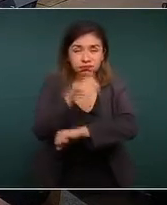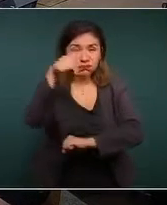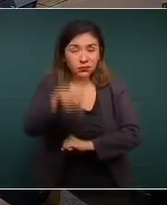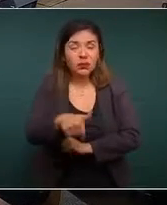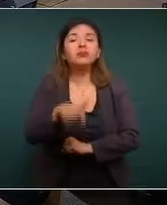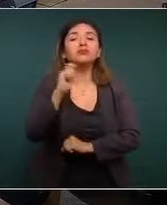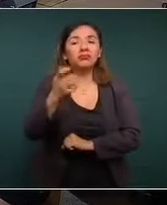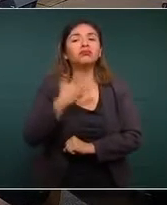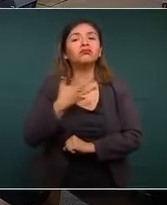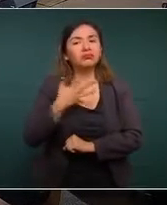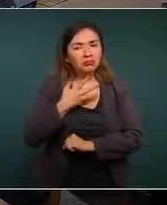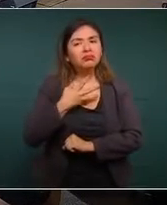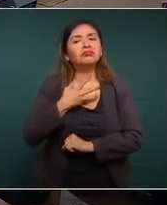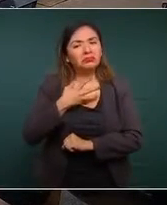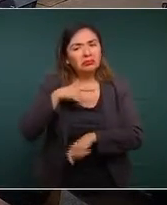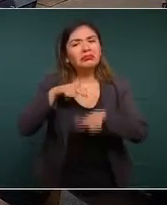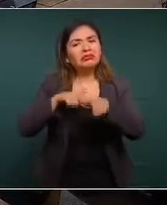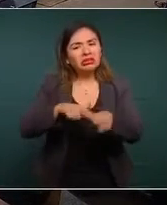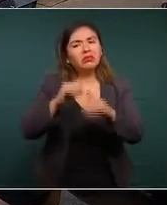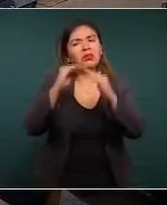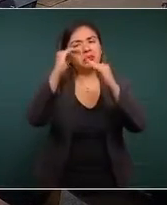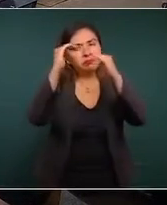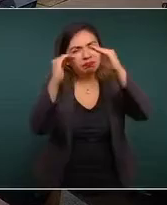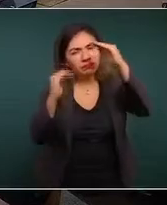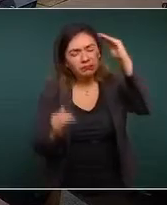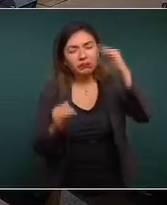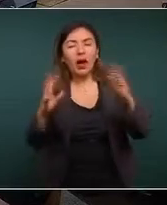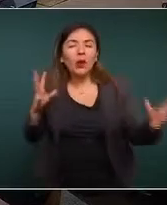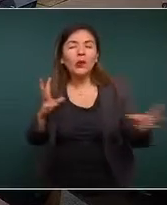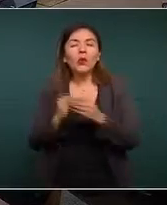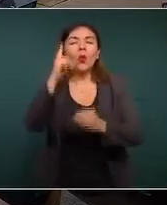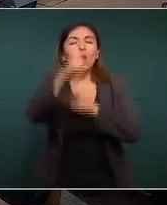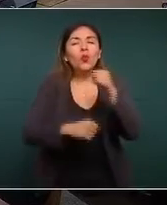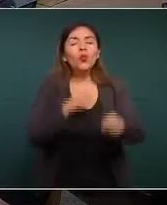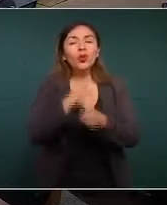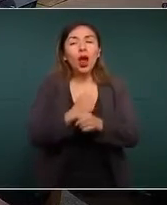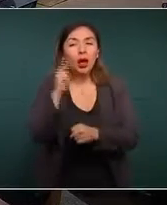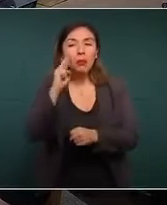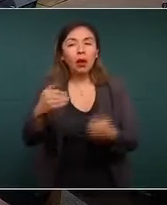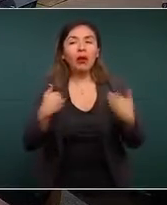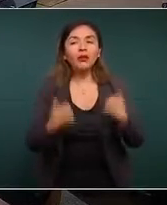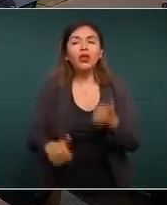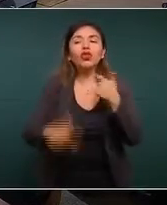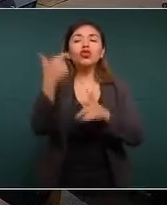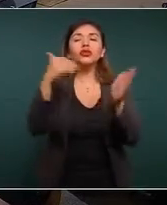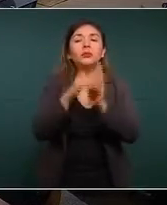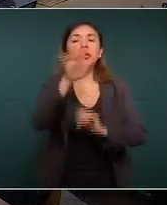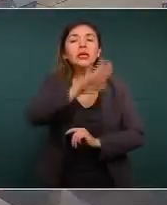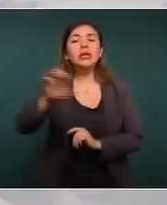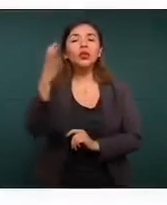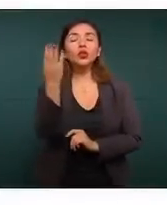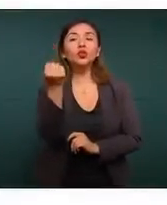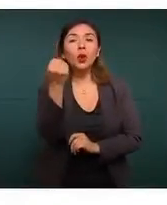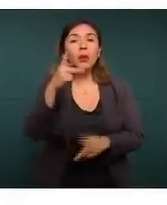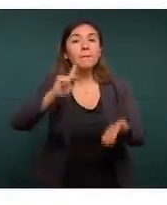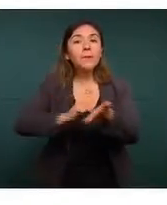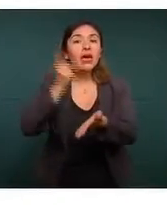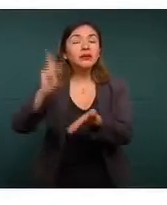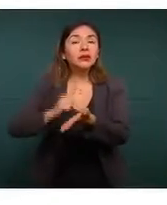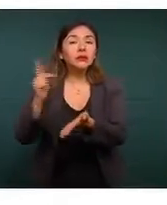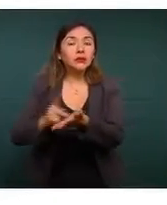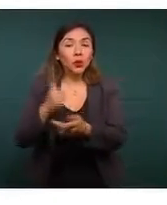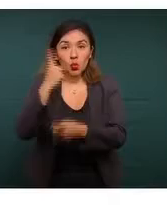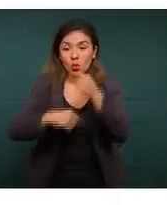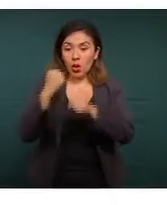con una tendencia a la baja. Aquí el acumulado anual, 12.509 eventos en